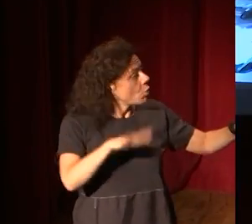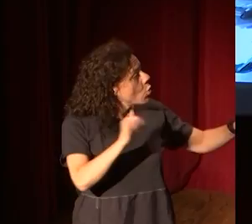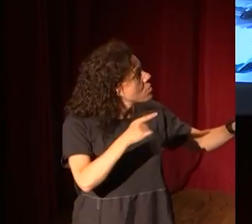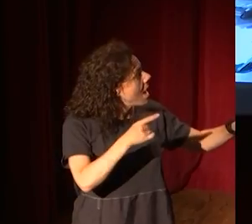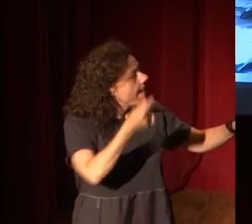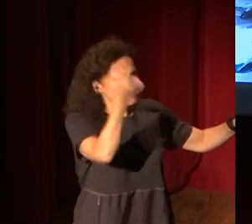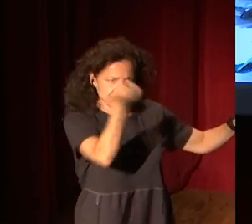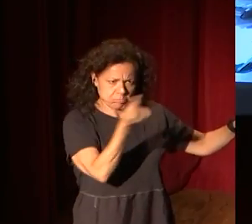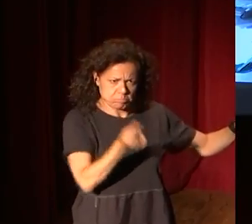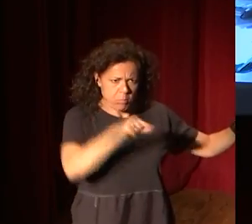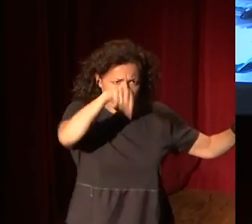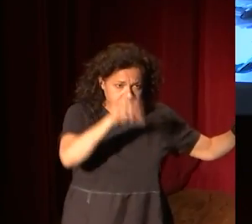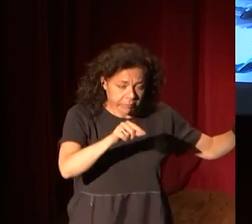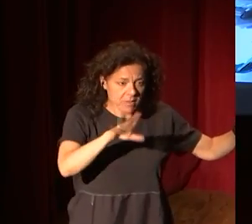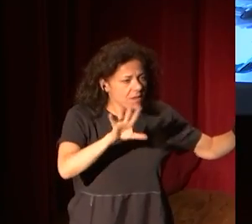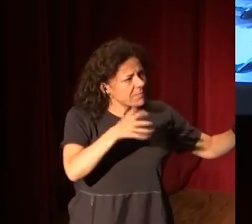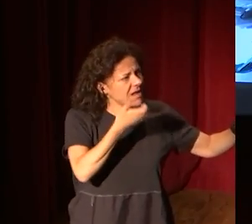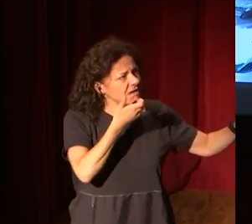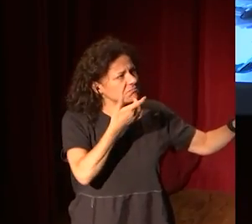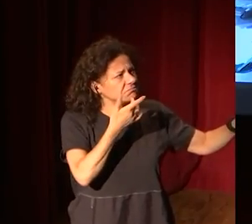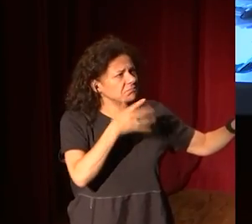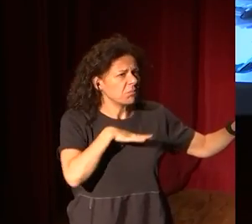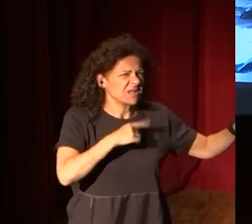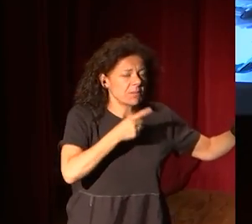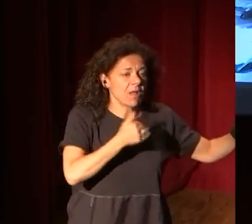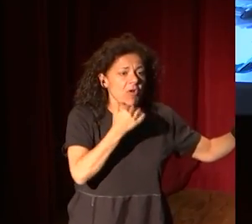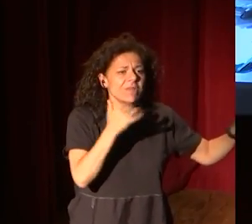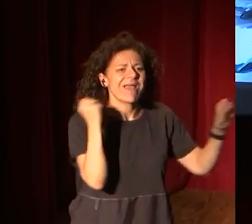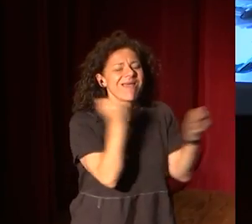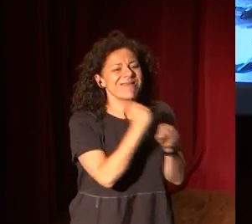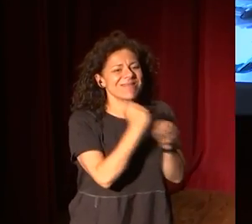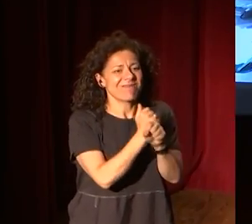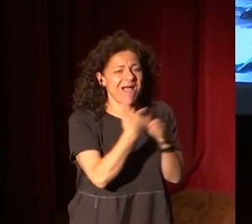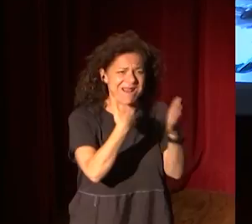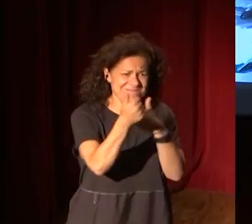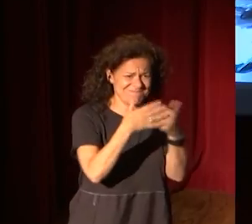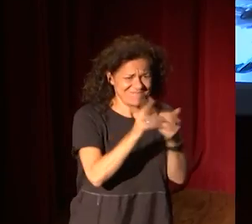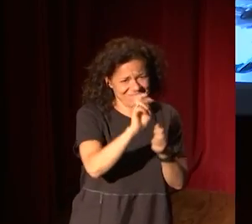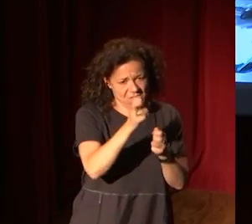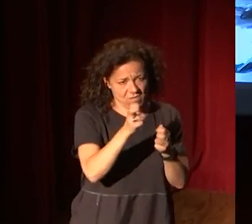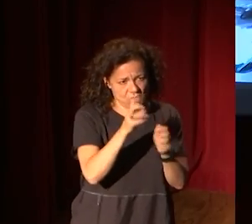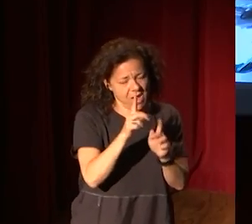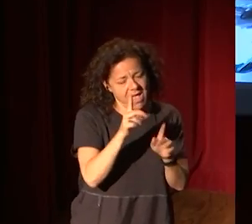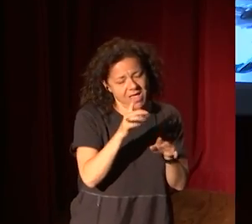una pizarra para... Seguramente es una forma de trabajar sobre el método Scrum, que es un método de